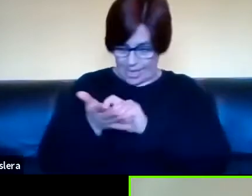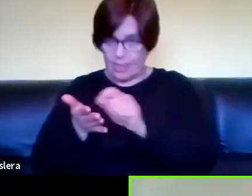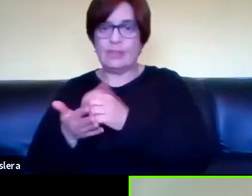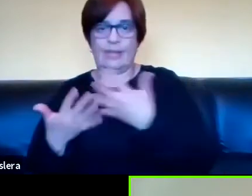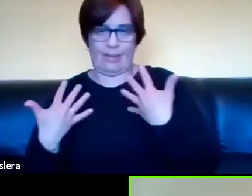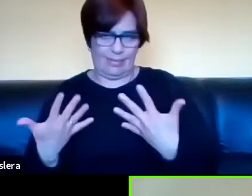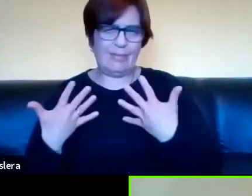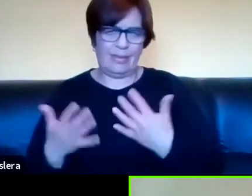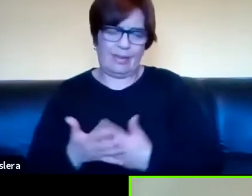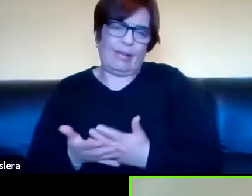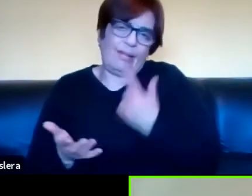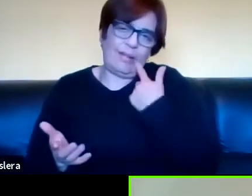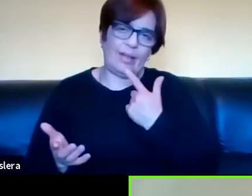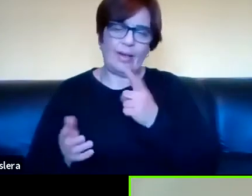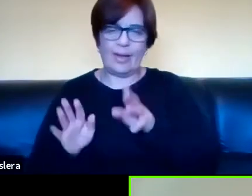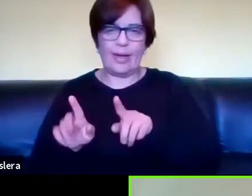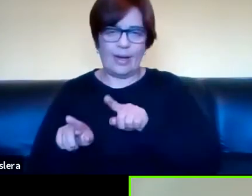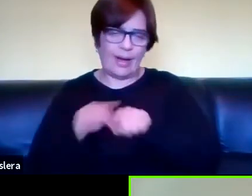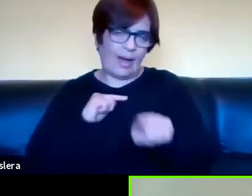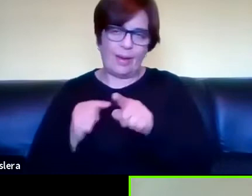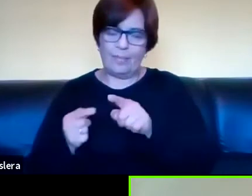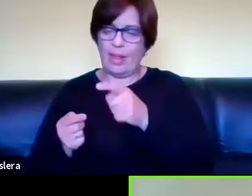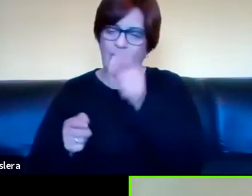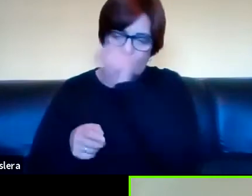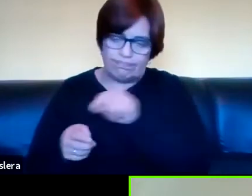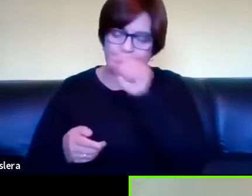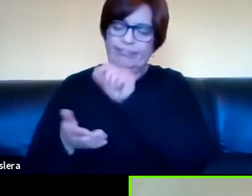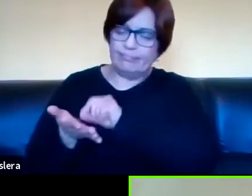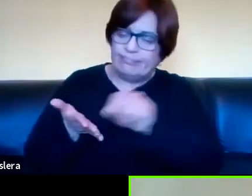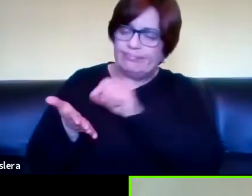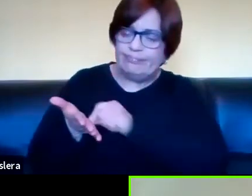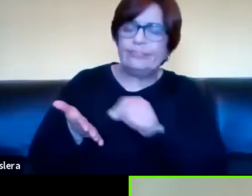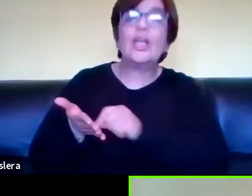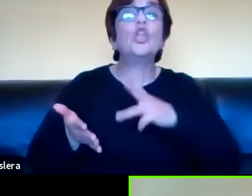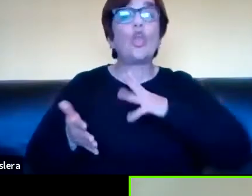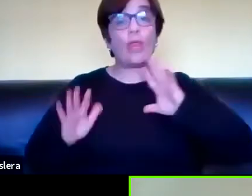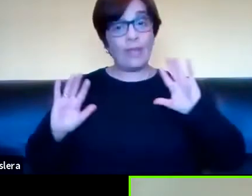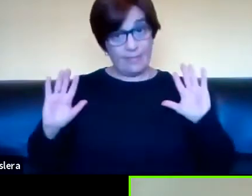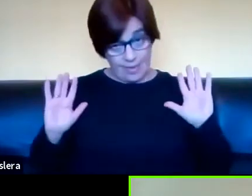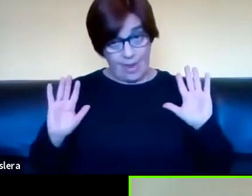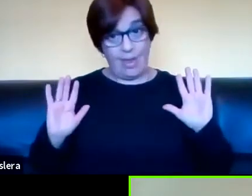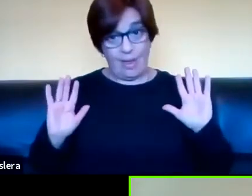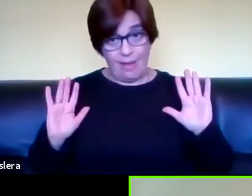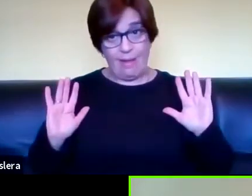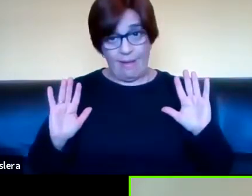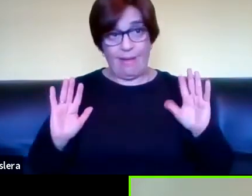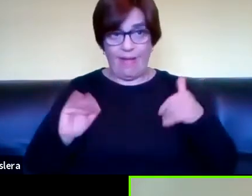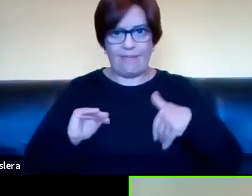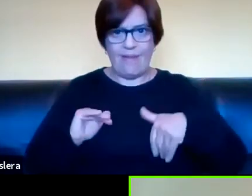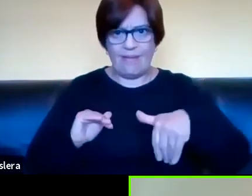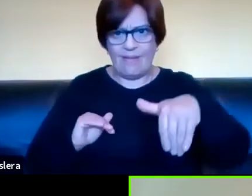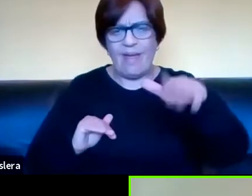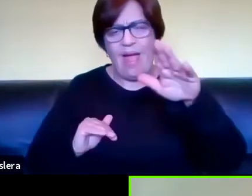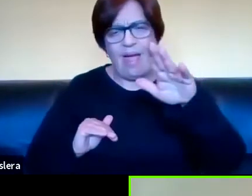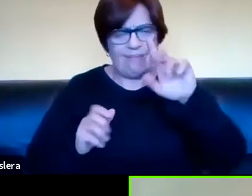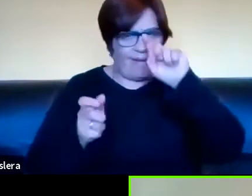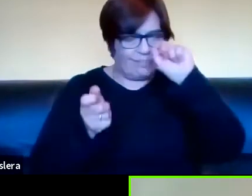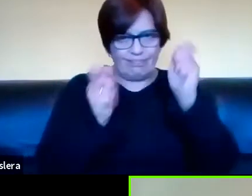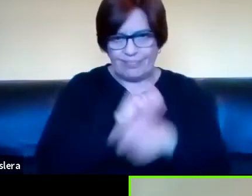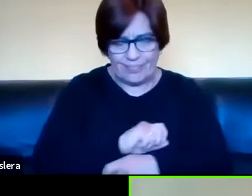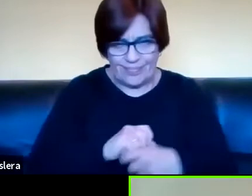una una agilidad que todavía que todavía yo creo que de acá se va rápidamente esto va a modificarse